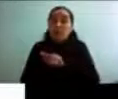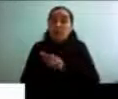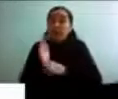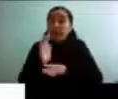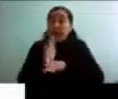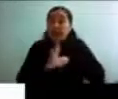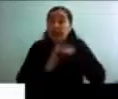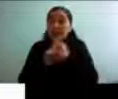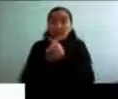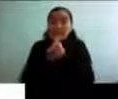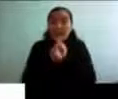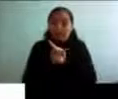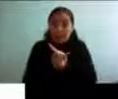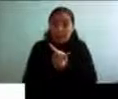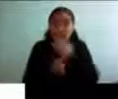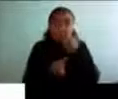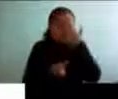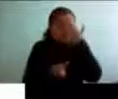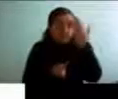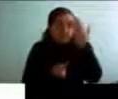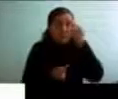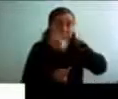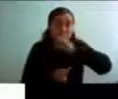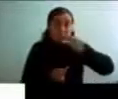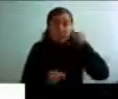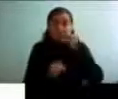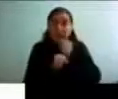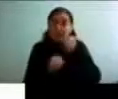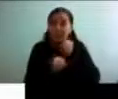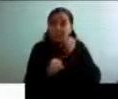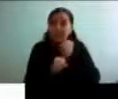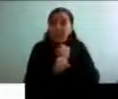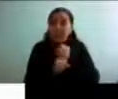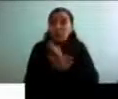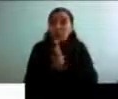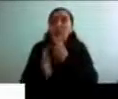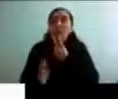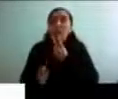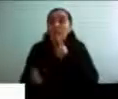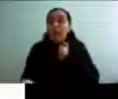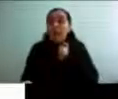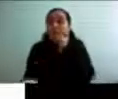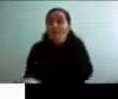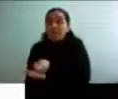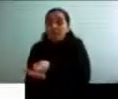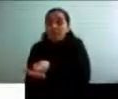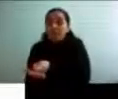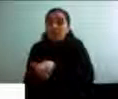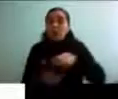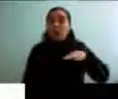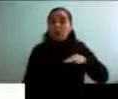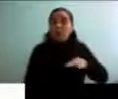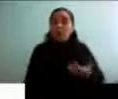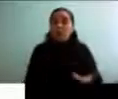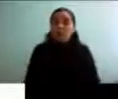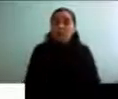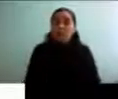que se han desempeñado a lo largo de su vida en un trabajo remunerado es la jubilación, ¿no?